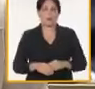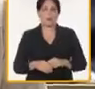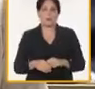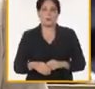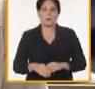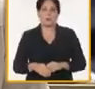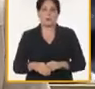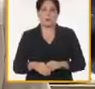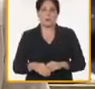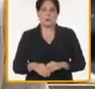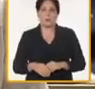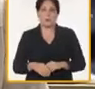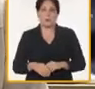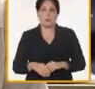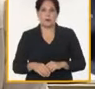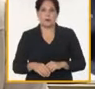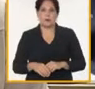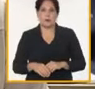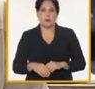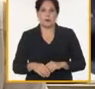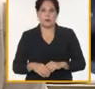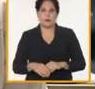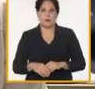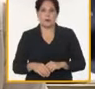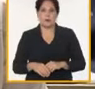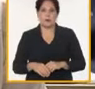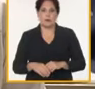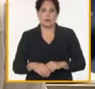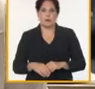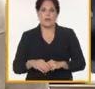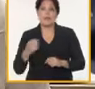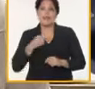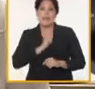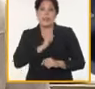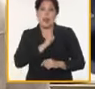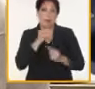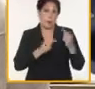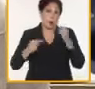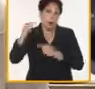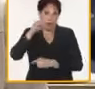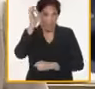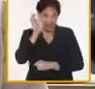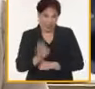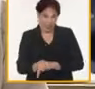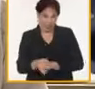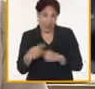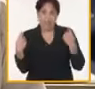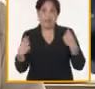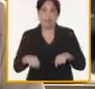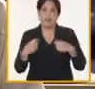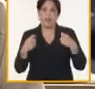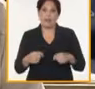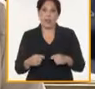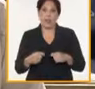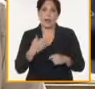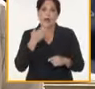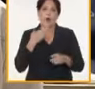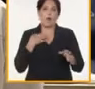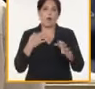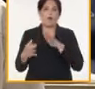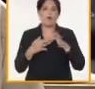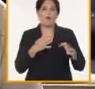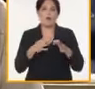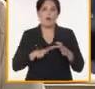a lograr si queremos de verdad convertirlo en una prioridad ir mucho más al funcionamiento